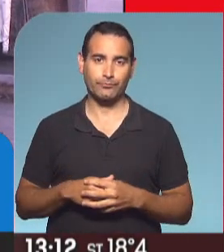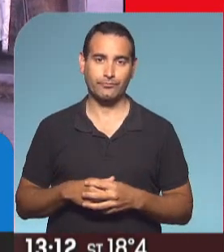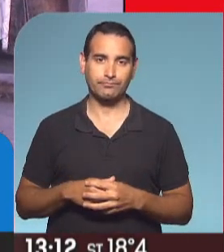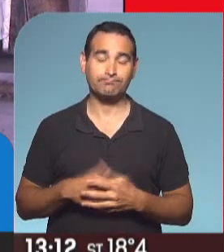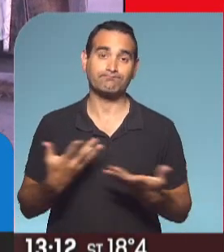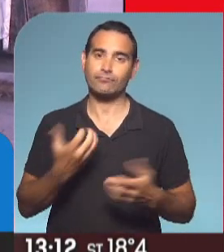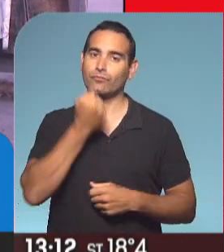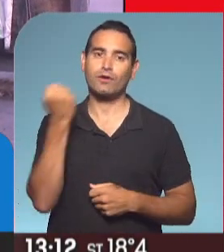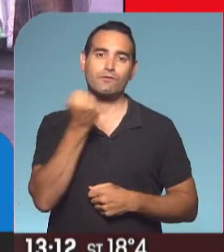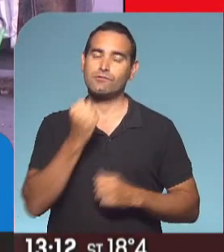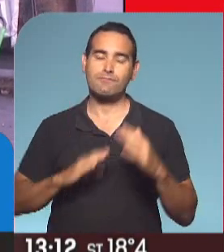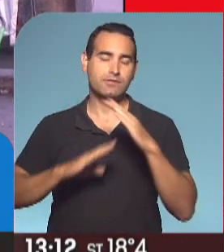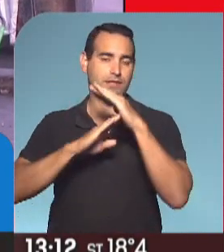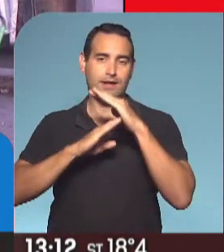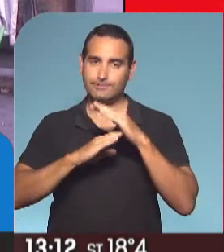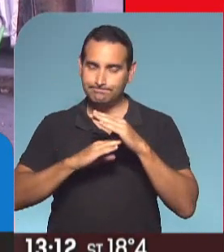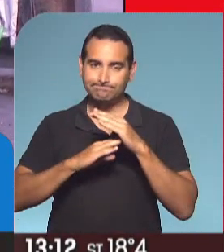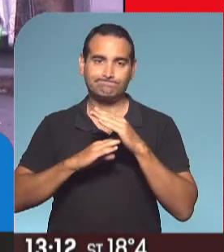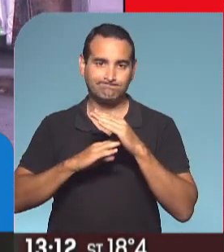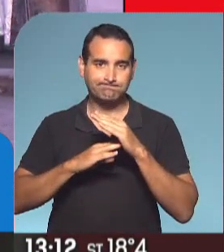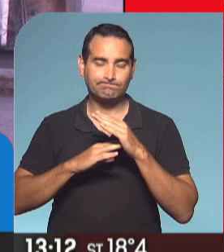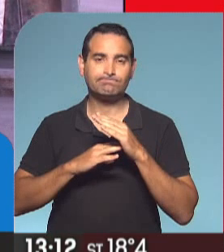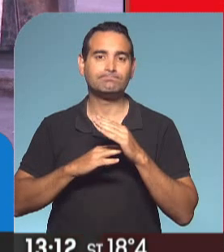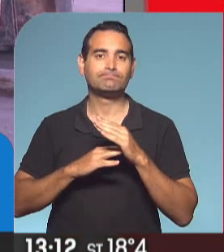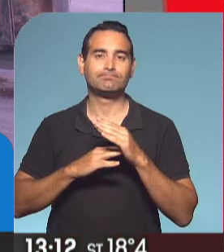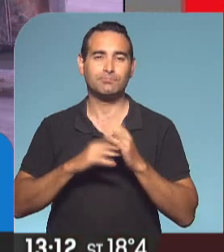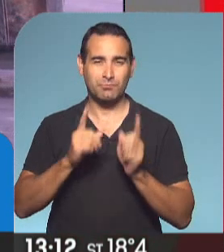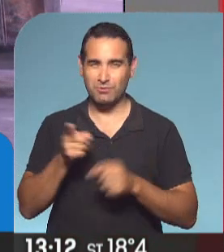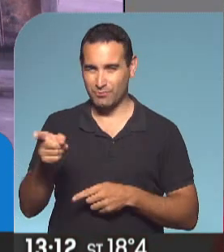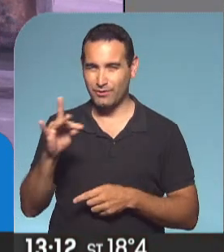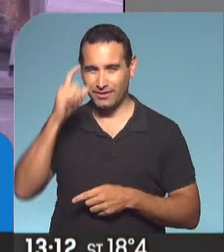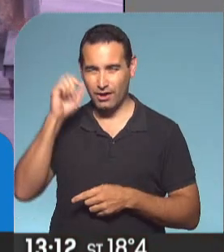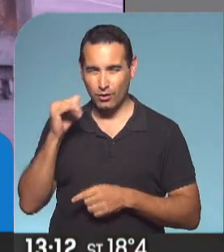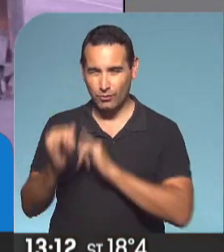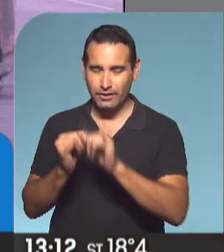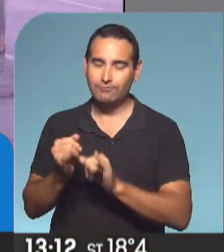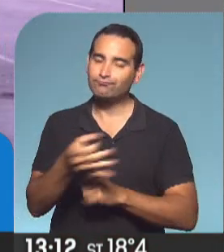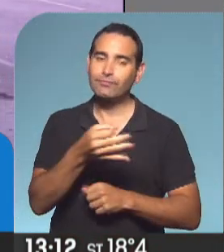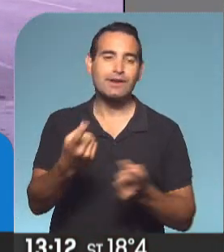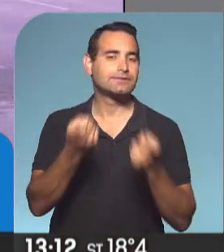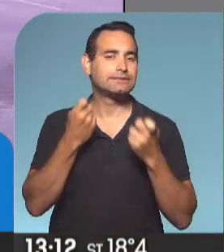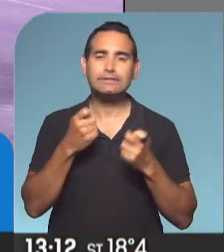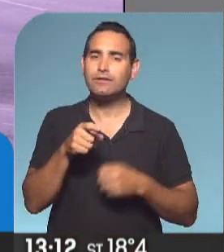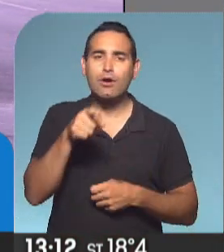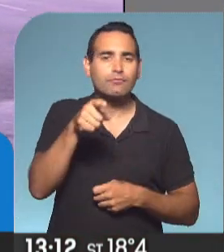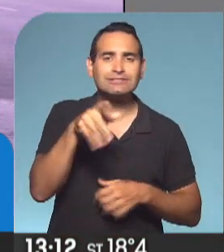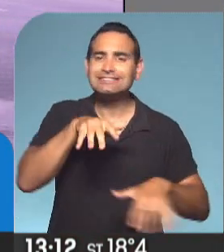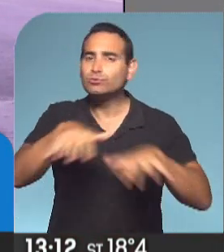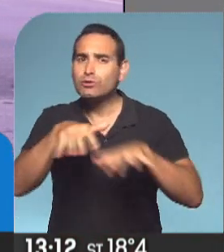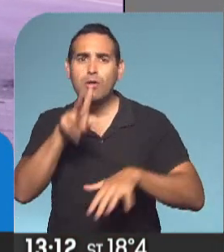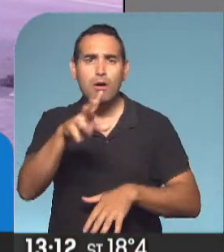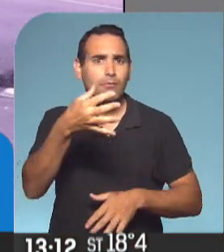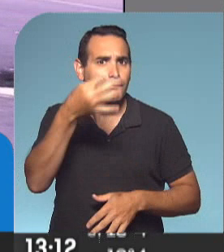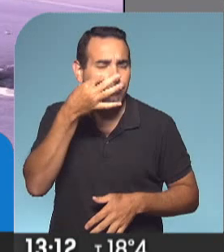es fundamental y hacer hincapié en esto que marcaba bien Diego, necesitamos que ante cualquier situación que